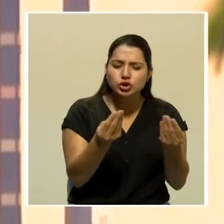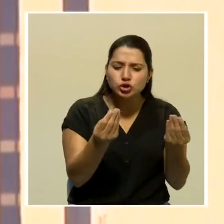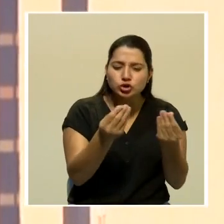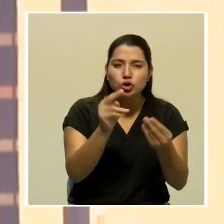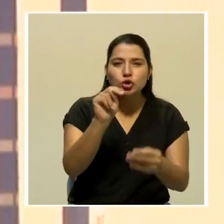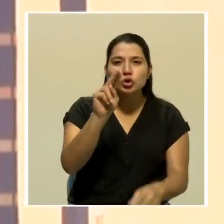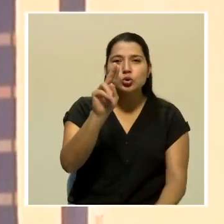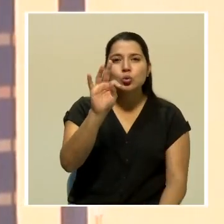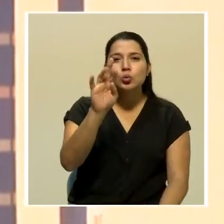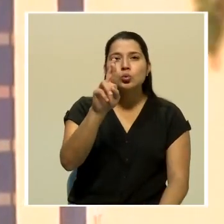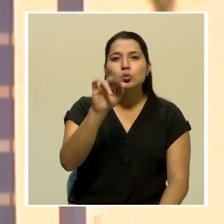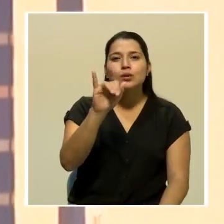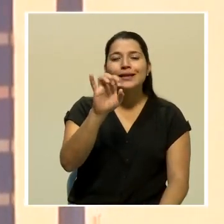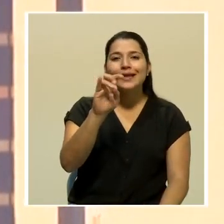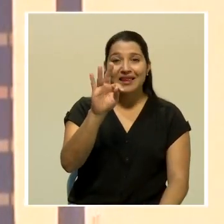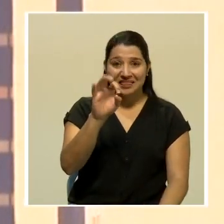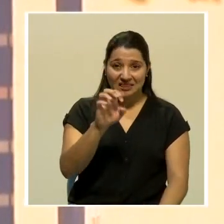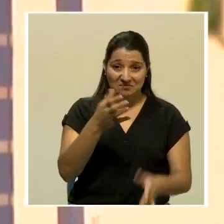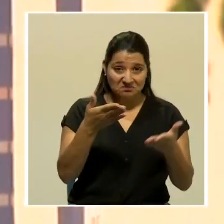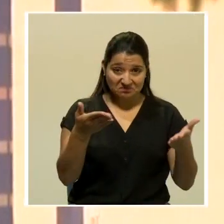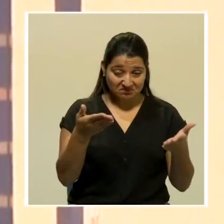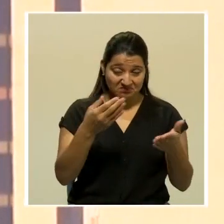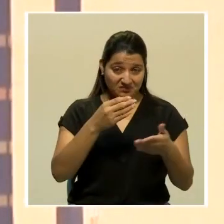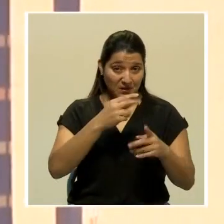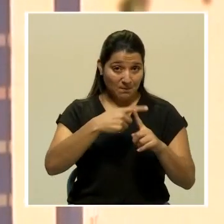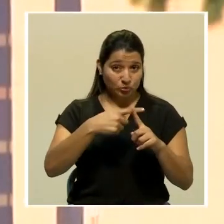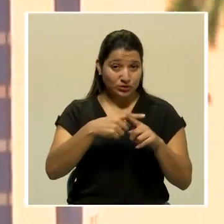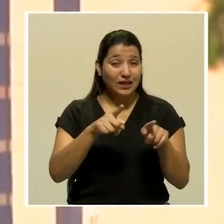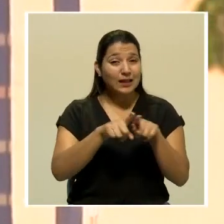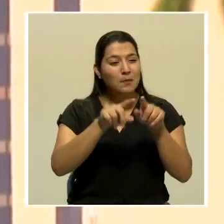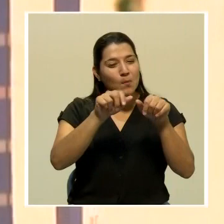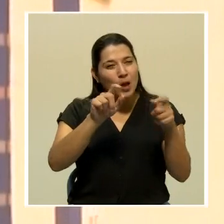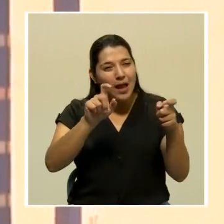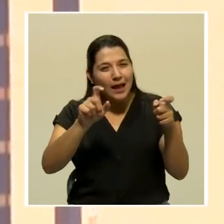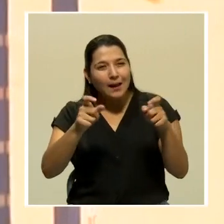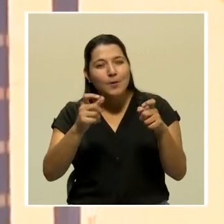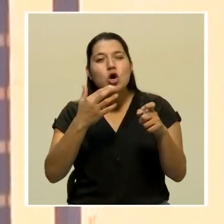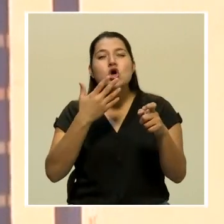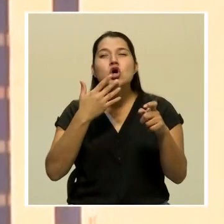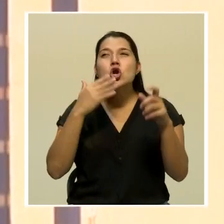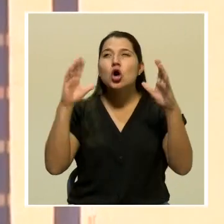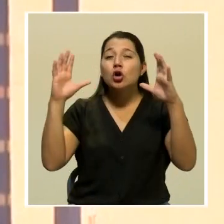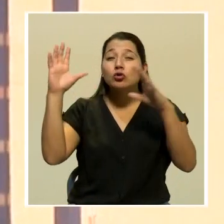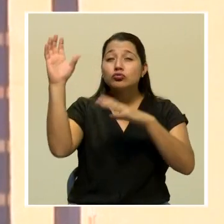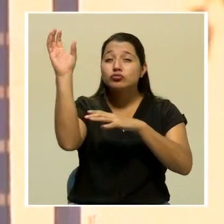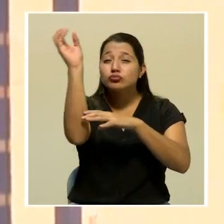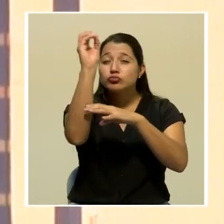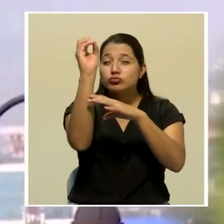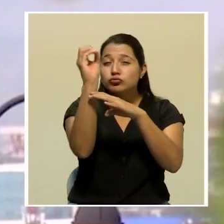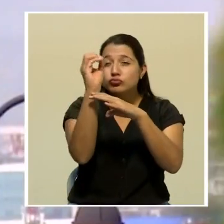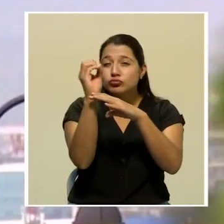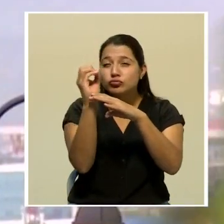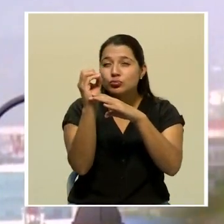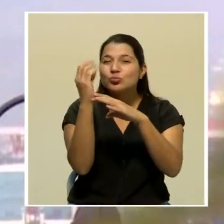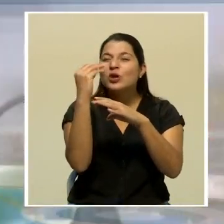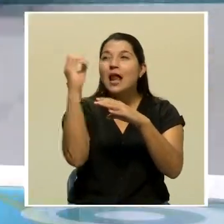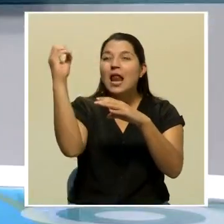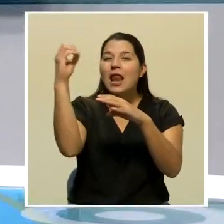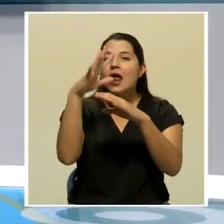Además puede producir cambios en la coloración del atardecer, ya que las partículas del polvo dispersan la luz del sol.